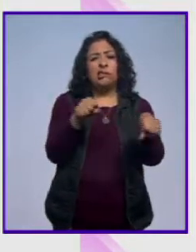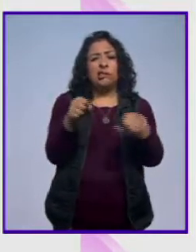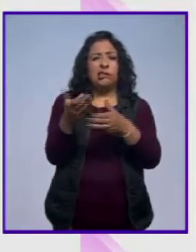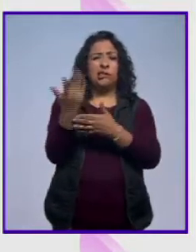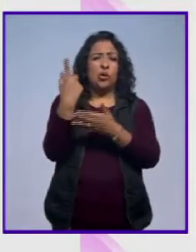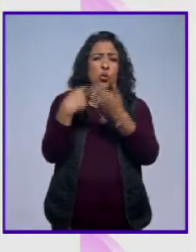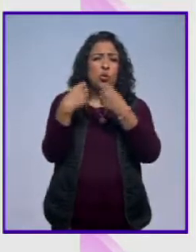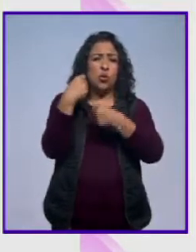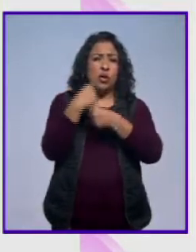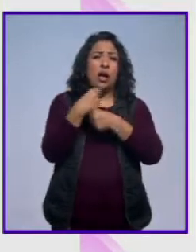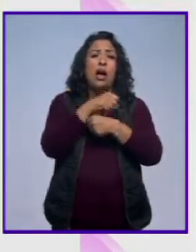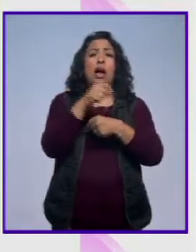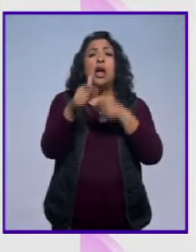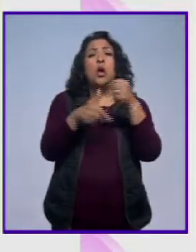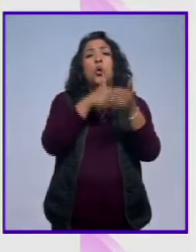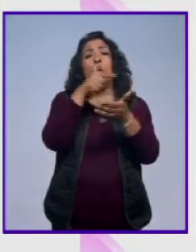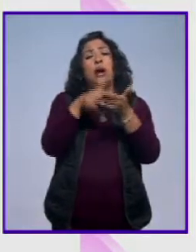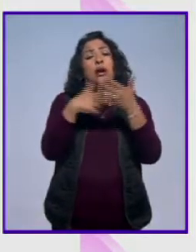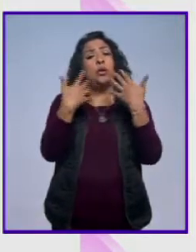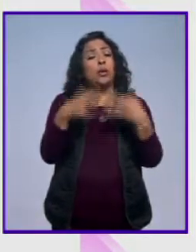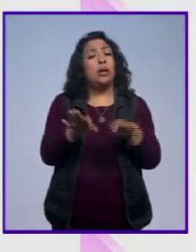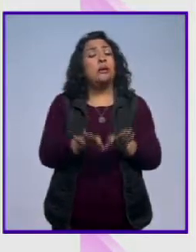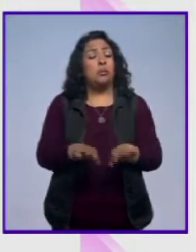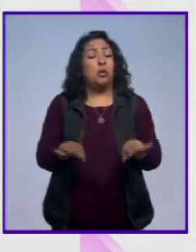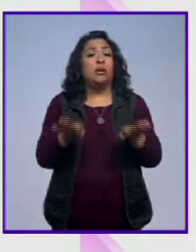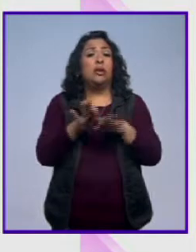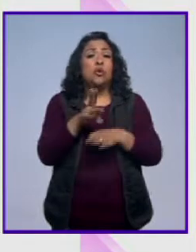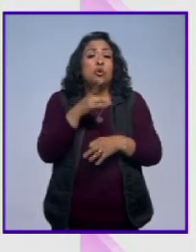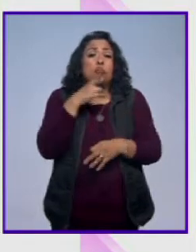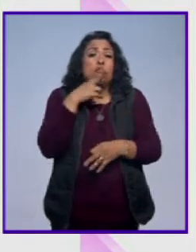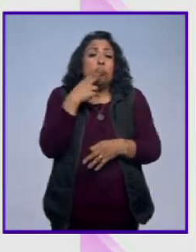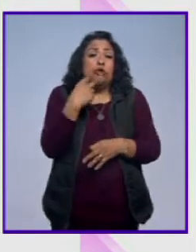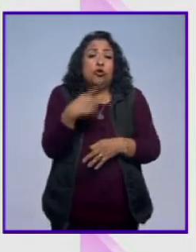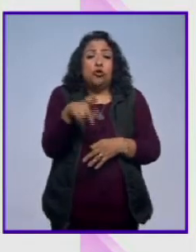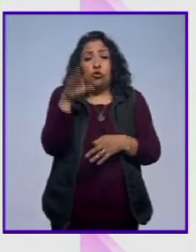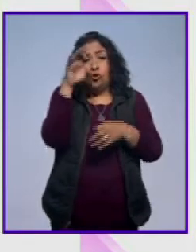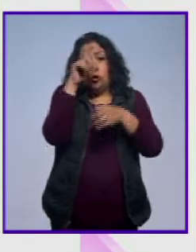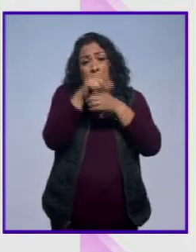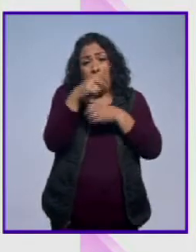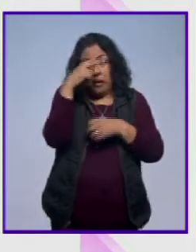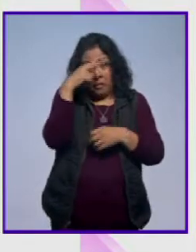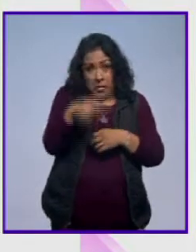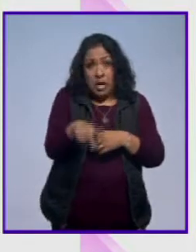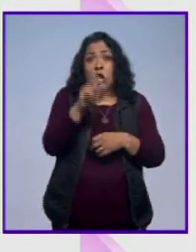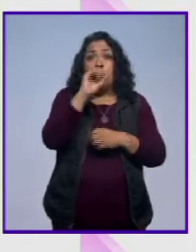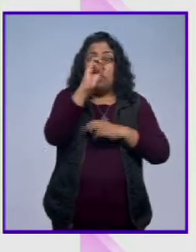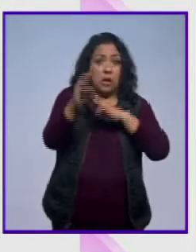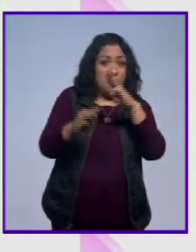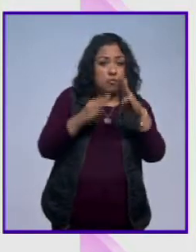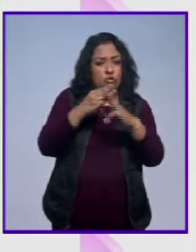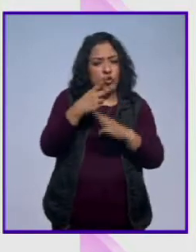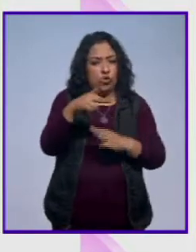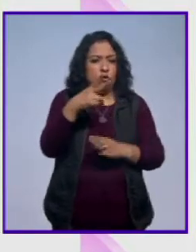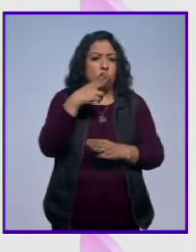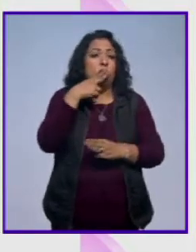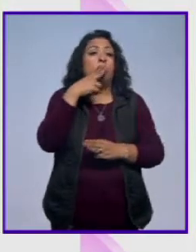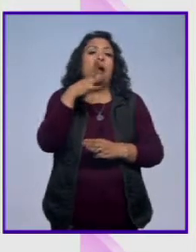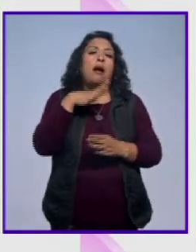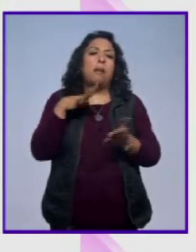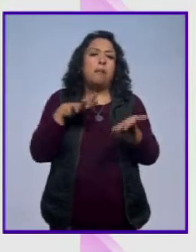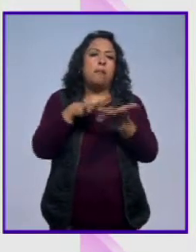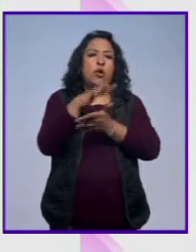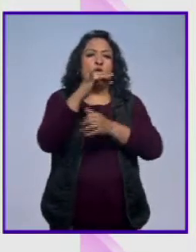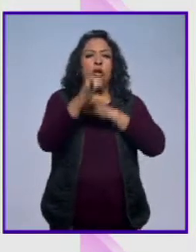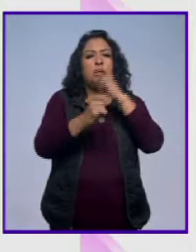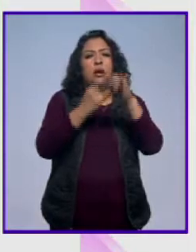pasado a recintos tan importantes y que forman parte del patrimonio no solo de México, sino del mundo y ahí está también esta colaboración internacional